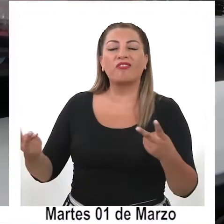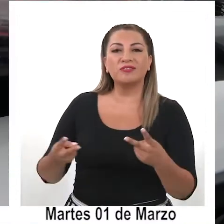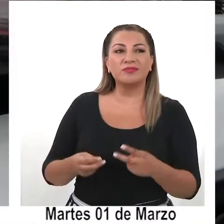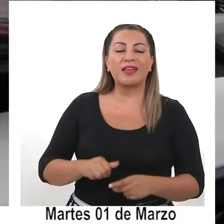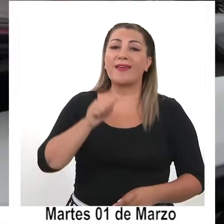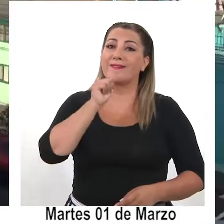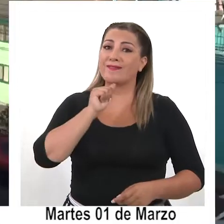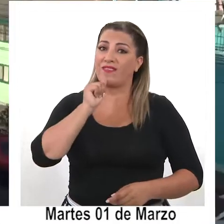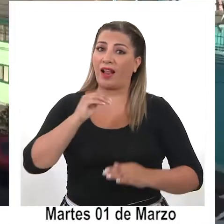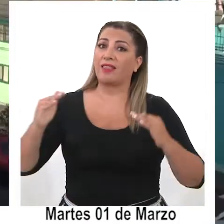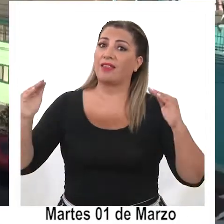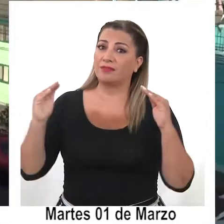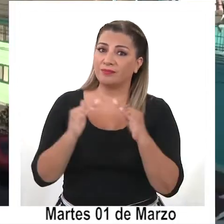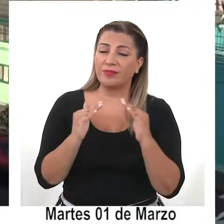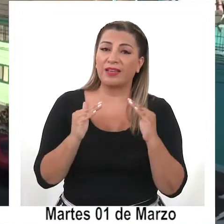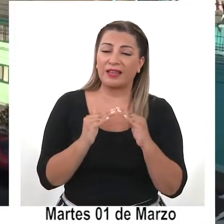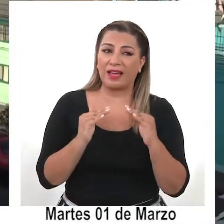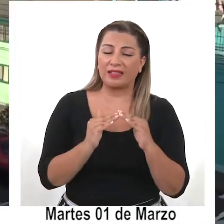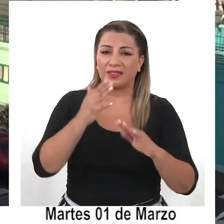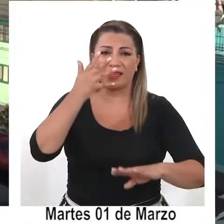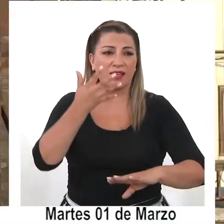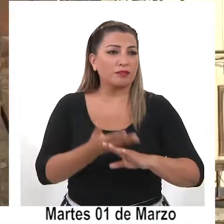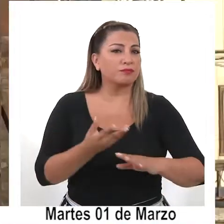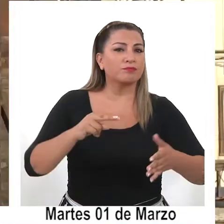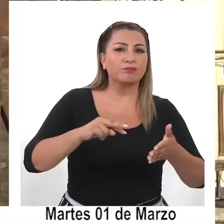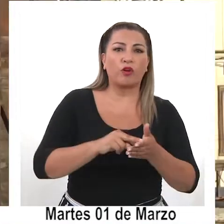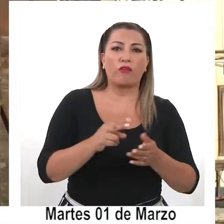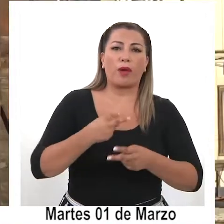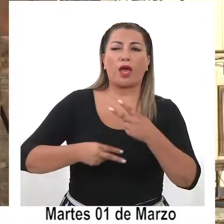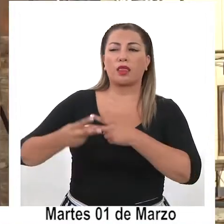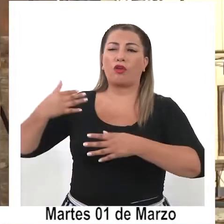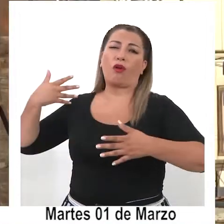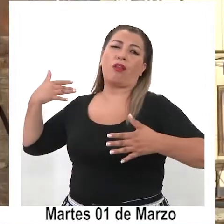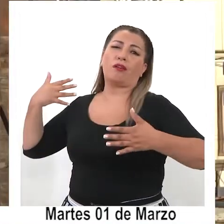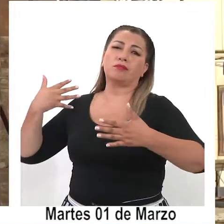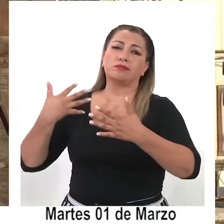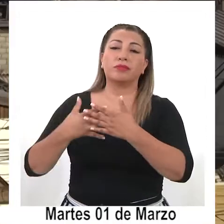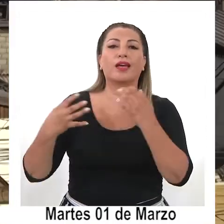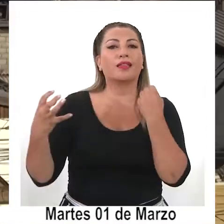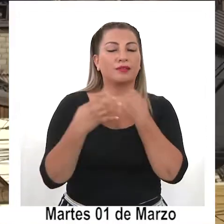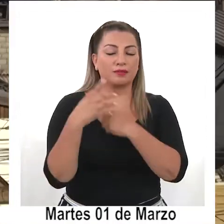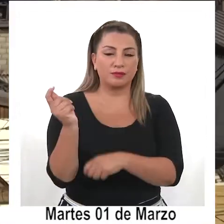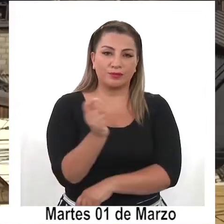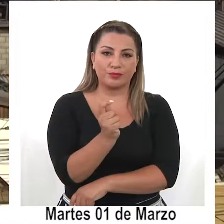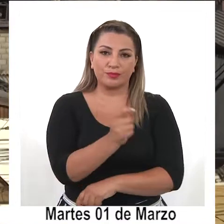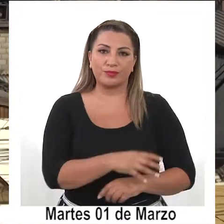déficit habitacional que ha afectado históricamente a Tarapacá.